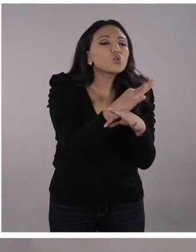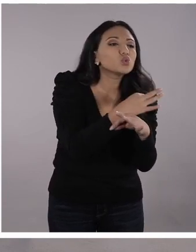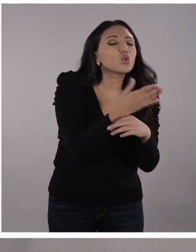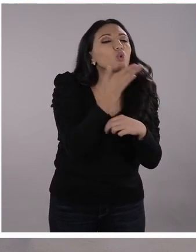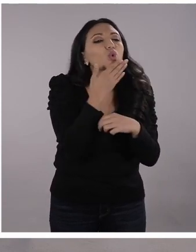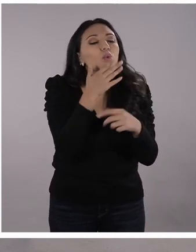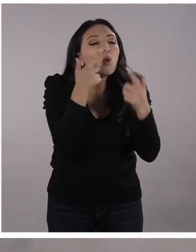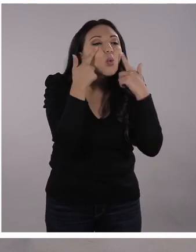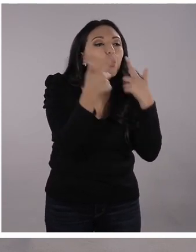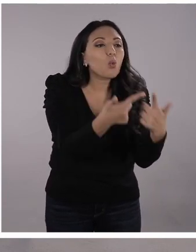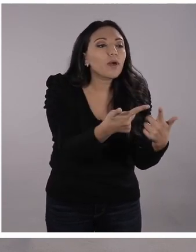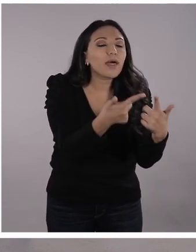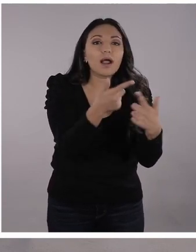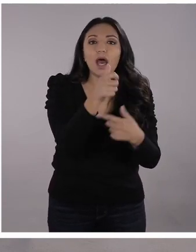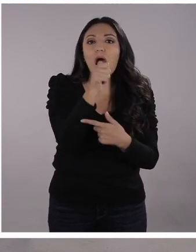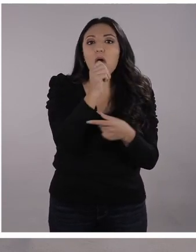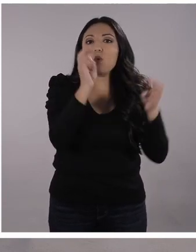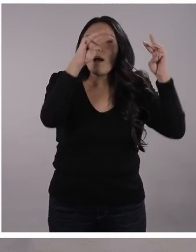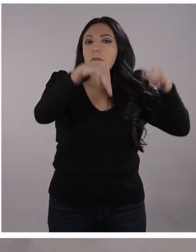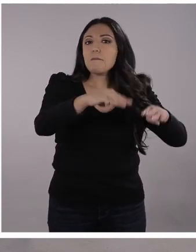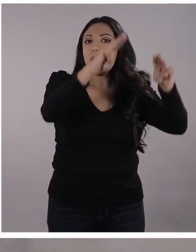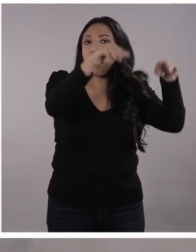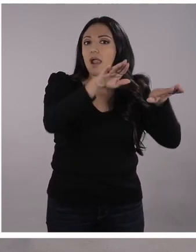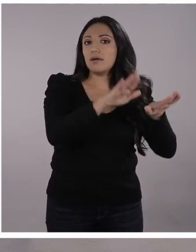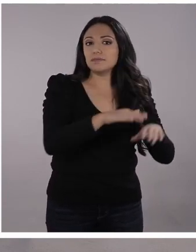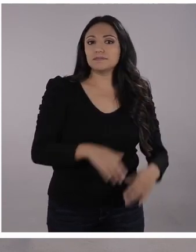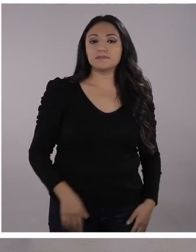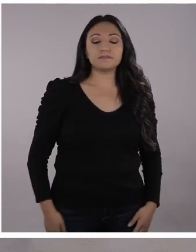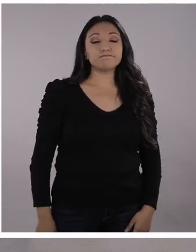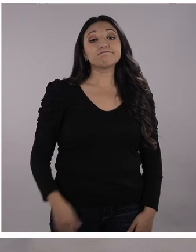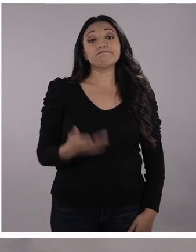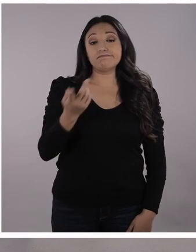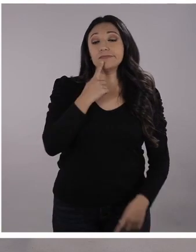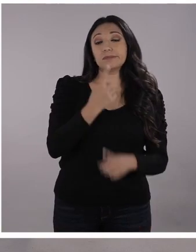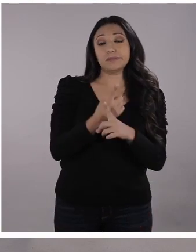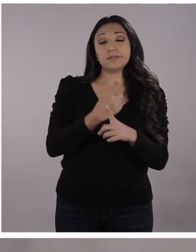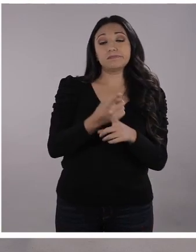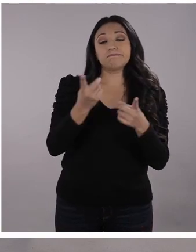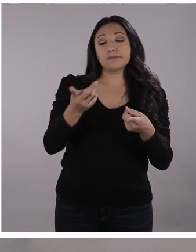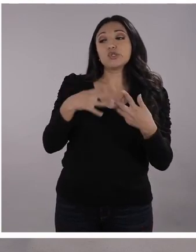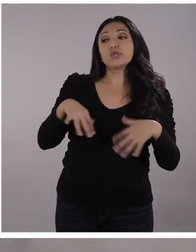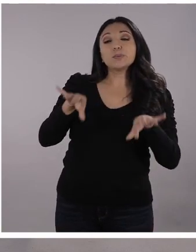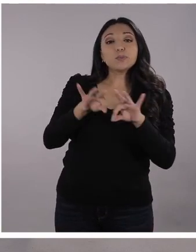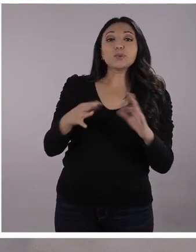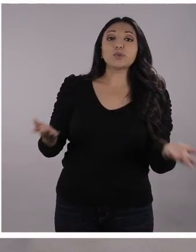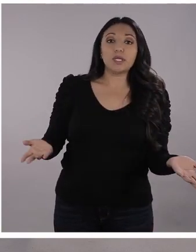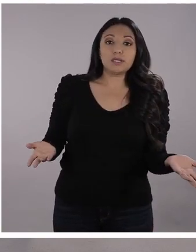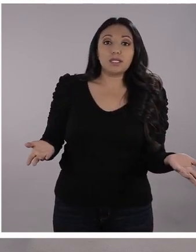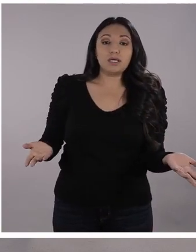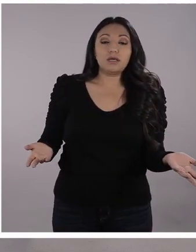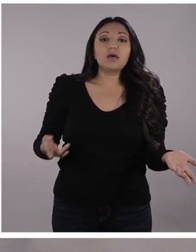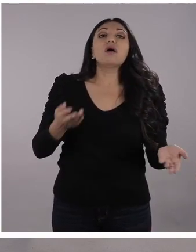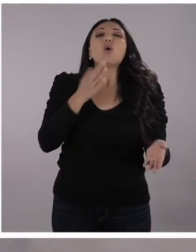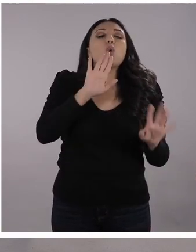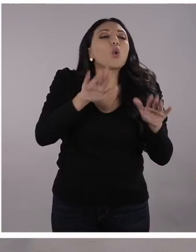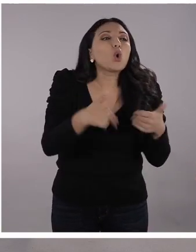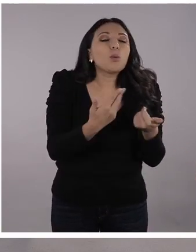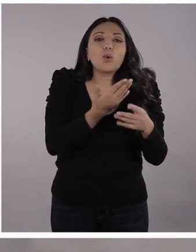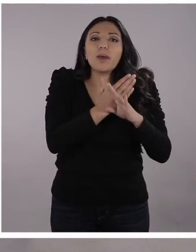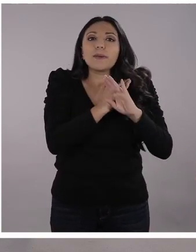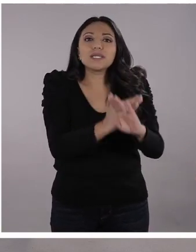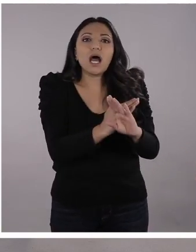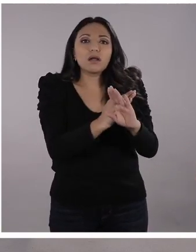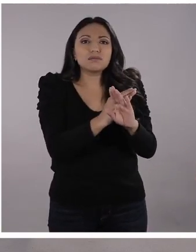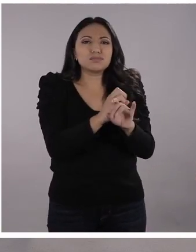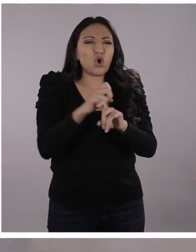cuidar los océanos y los mares. Eso es lo más importante. Qué papel estamos teniendo nosotros para cuidar y cómo evitar contaminar